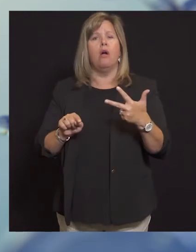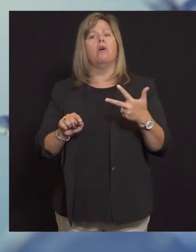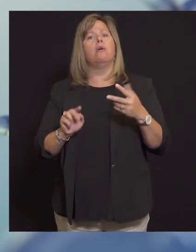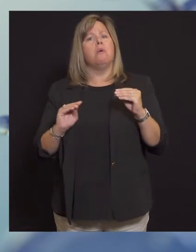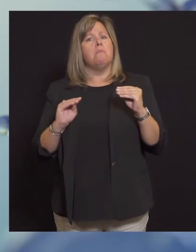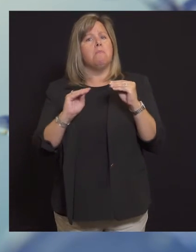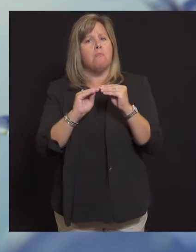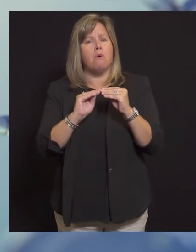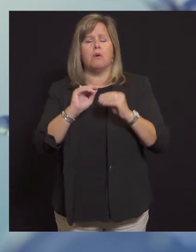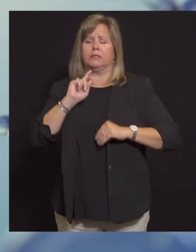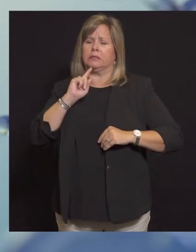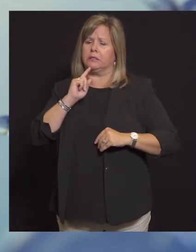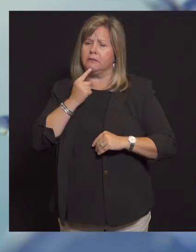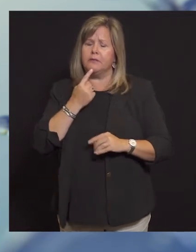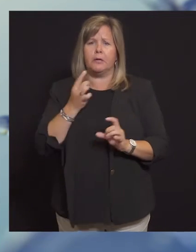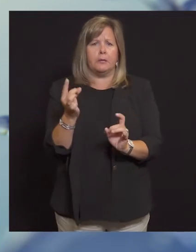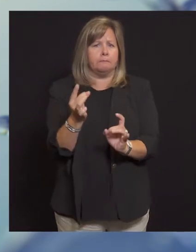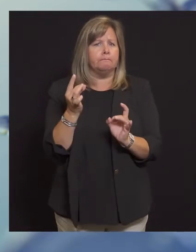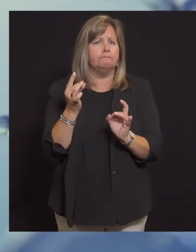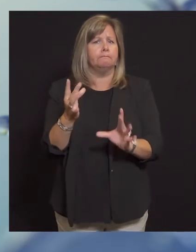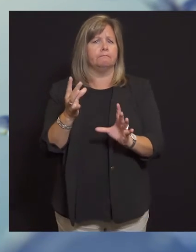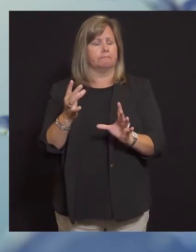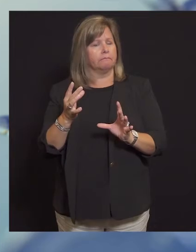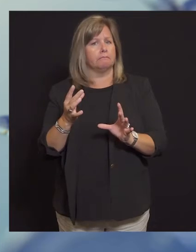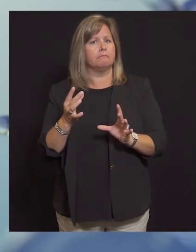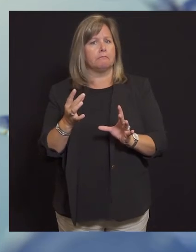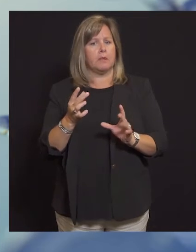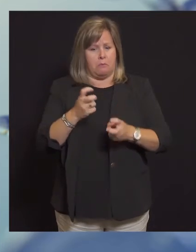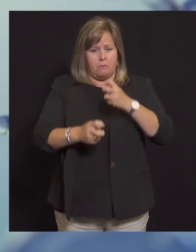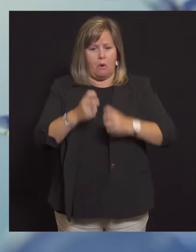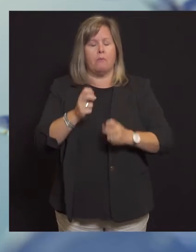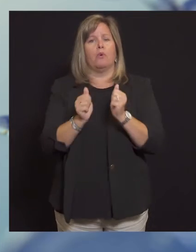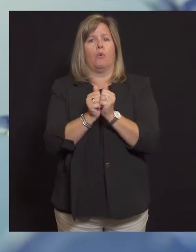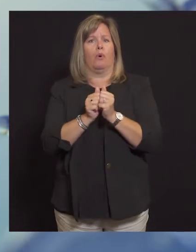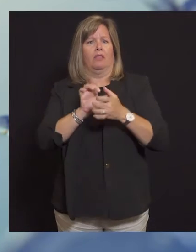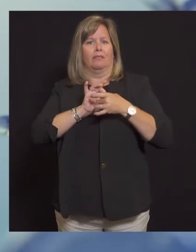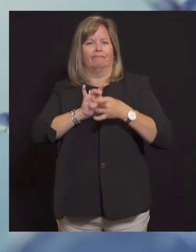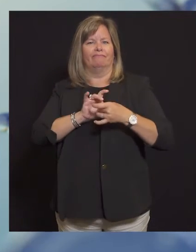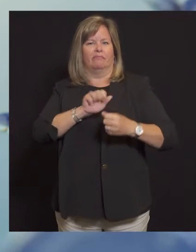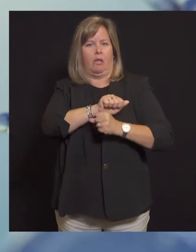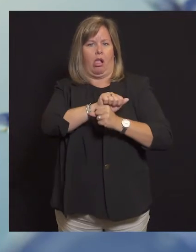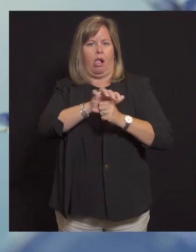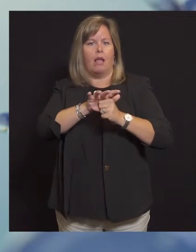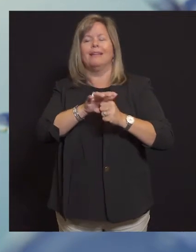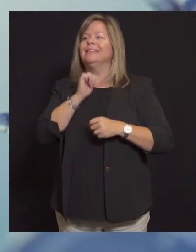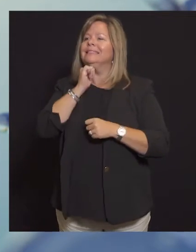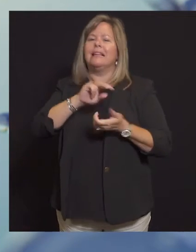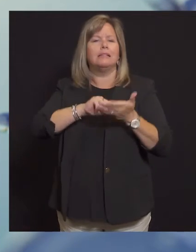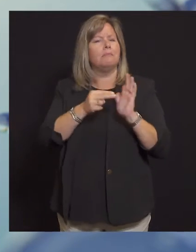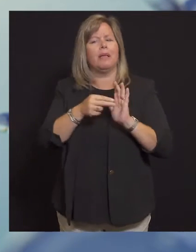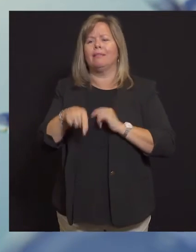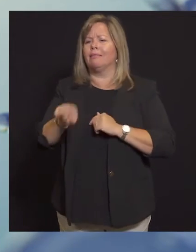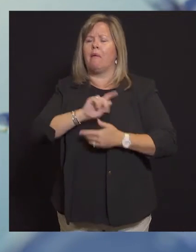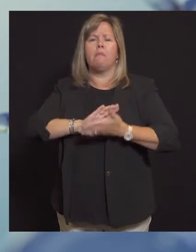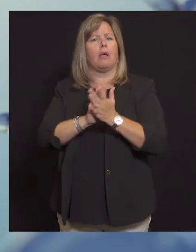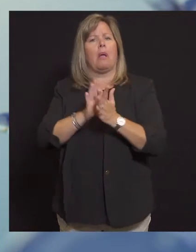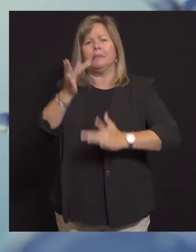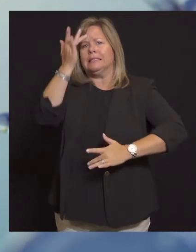han sido afectados desproporcionadamente por esta pandemia. Estamos escuchando sobre el estigma hacia las personas de herencia asiática,